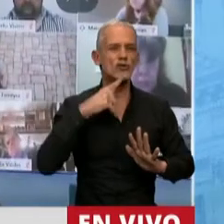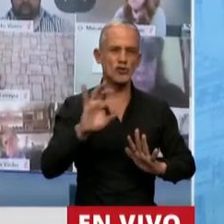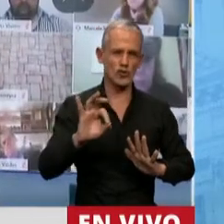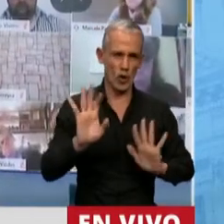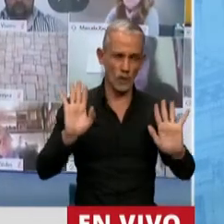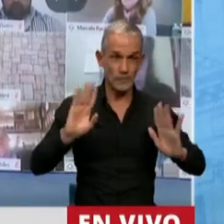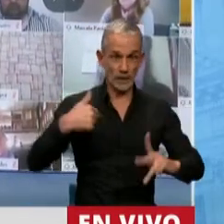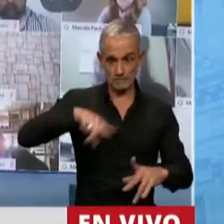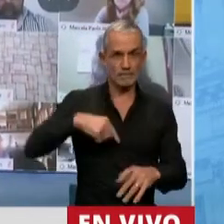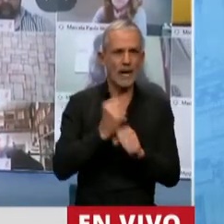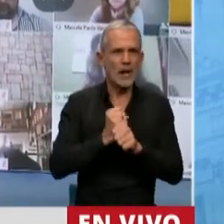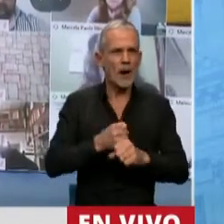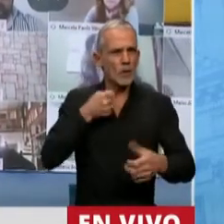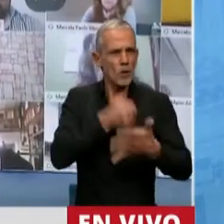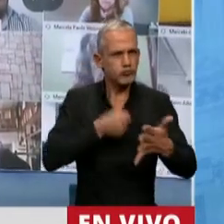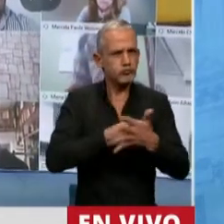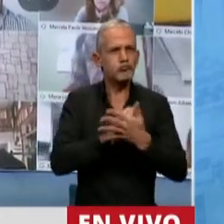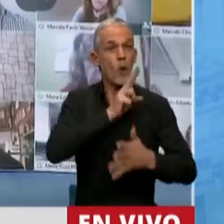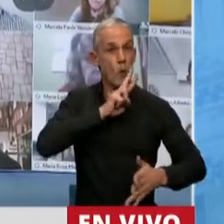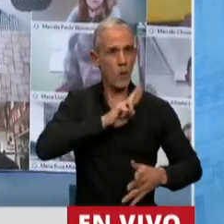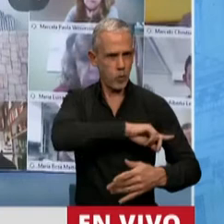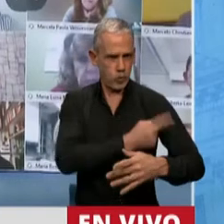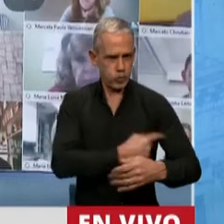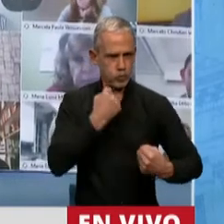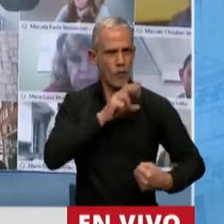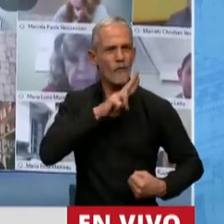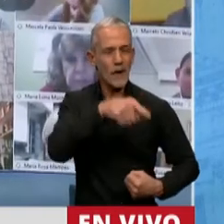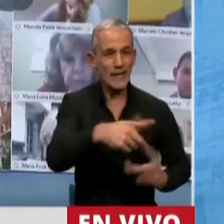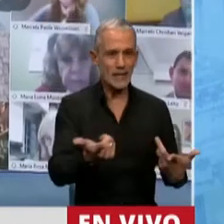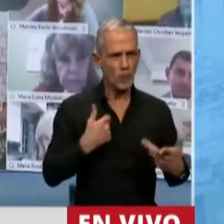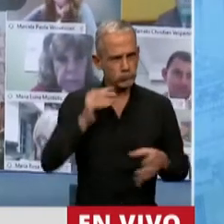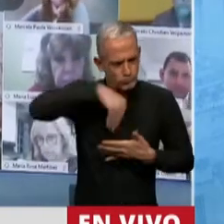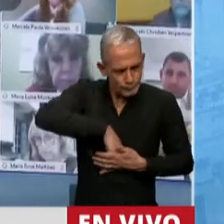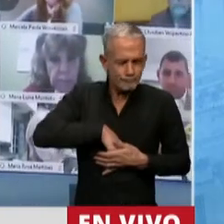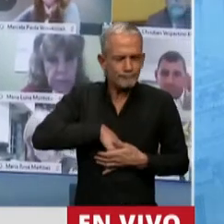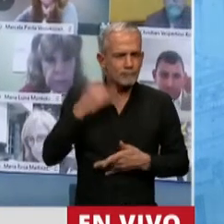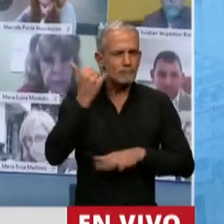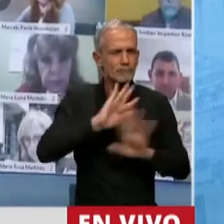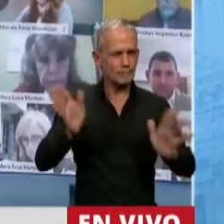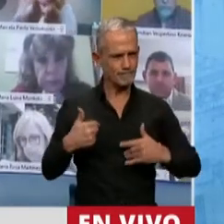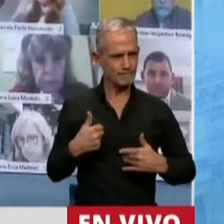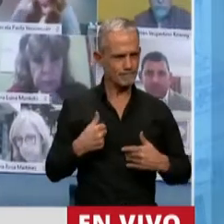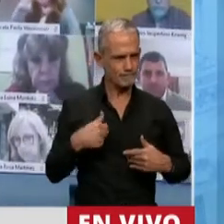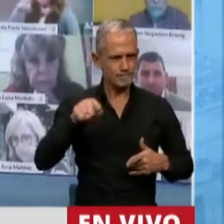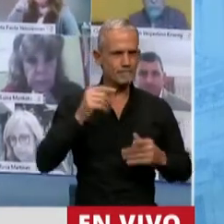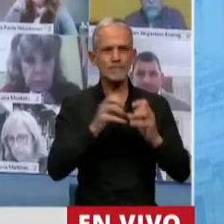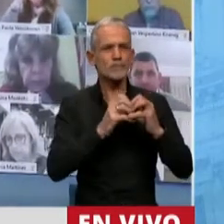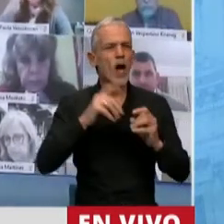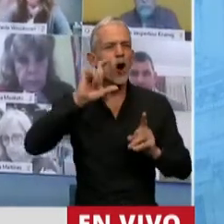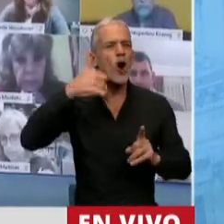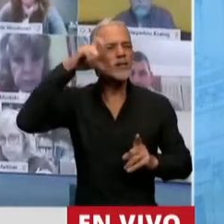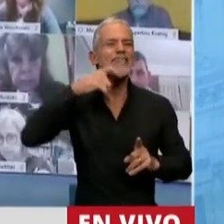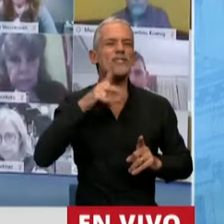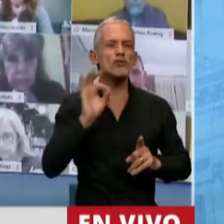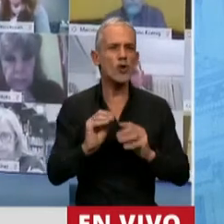trabajamos en el feminismo hemos incorporado como parte de nuestro ser, y entonces está muy bien traerlo aquí a la discusión. El consenso